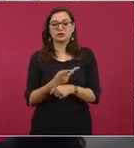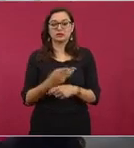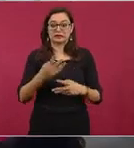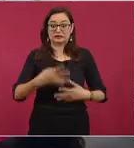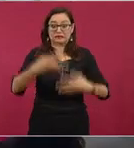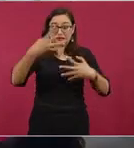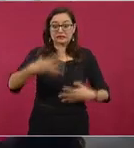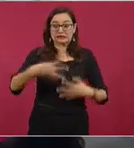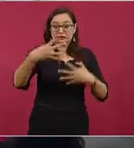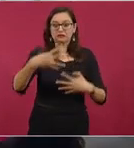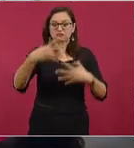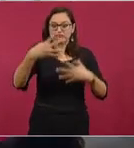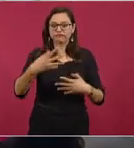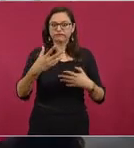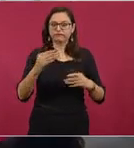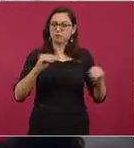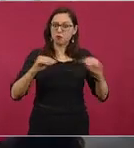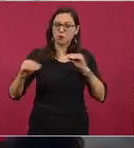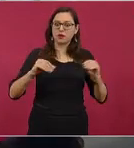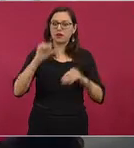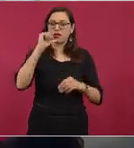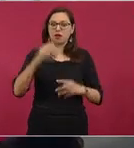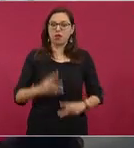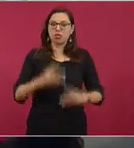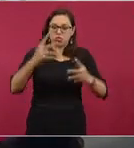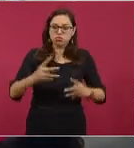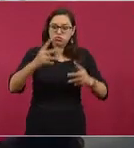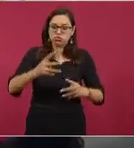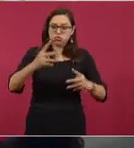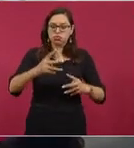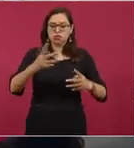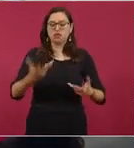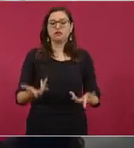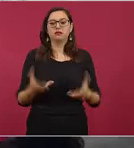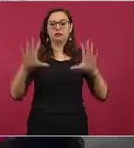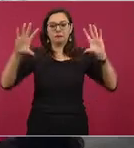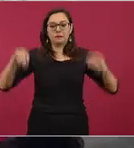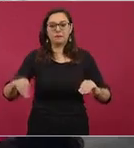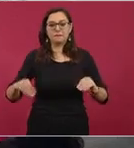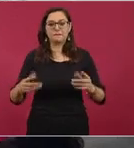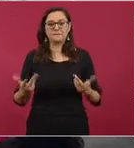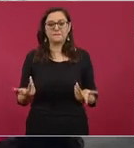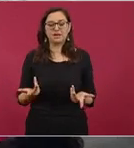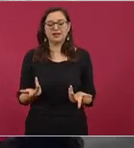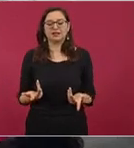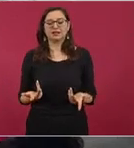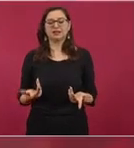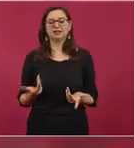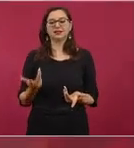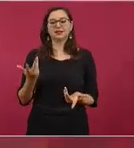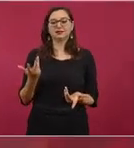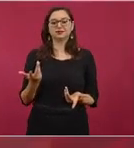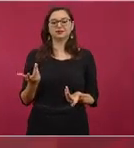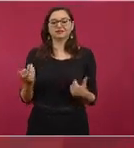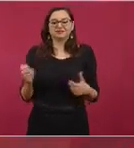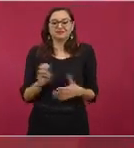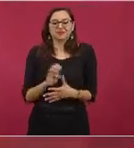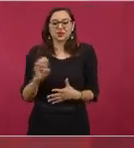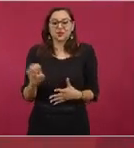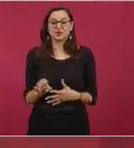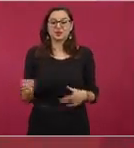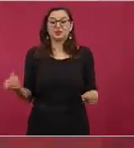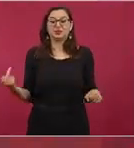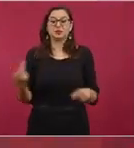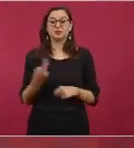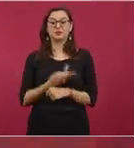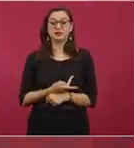que se había atorado el aparato. Entonces, eso